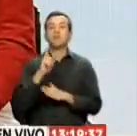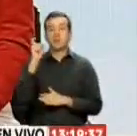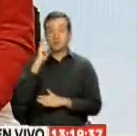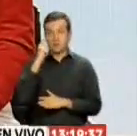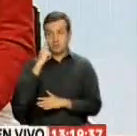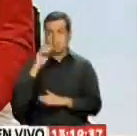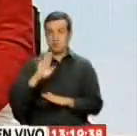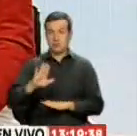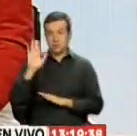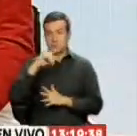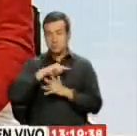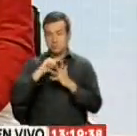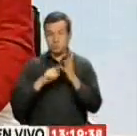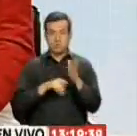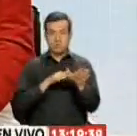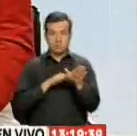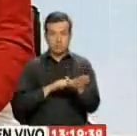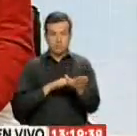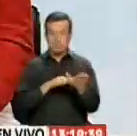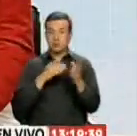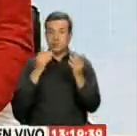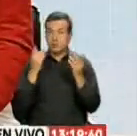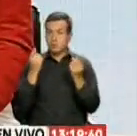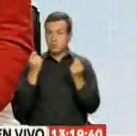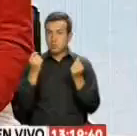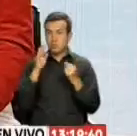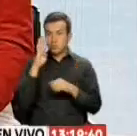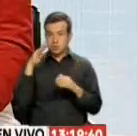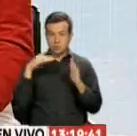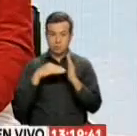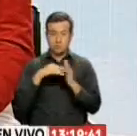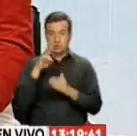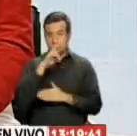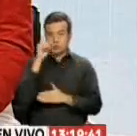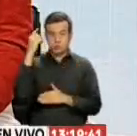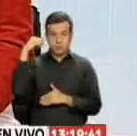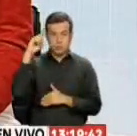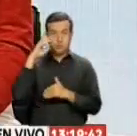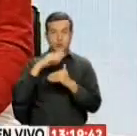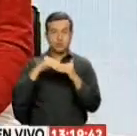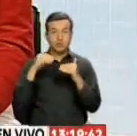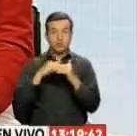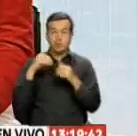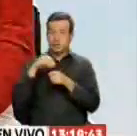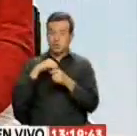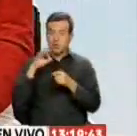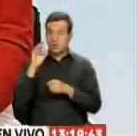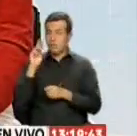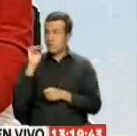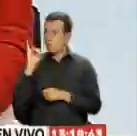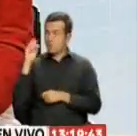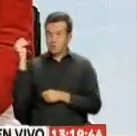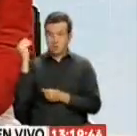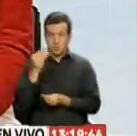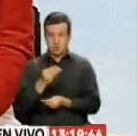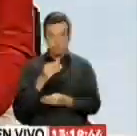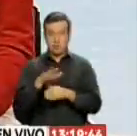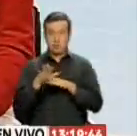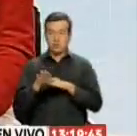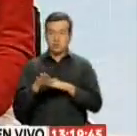cumplir varios compromisos para garantizar los desembolsos Que por 4.200 millones de dólares le entregará el Fondo Monetario Internacional